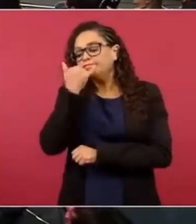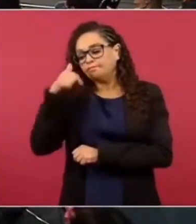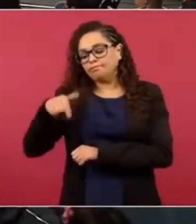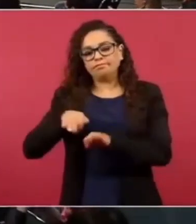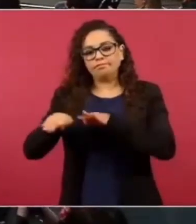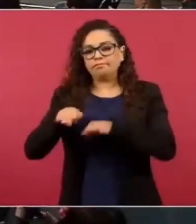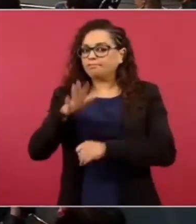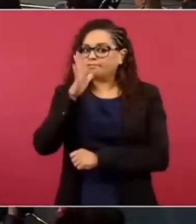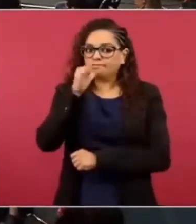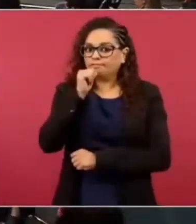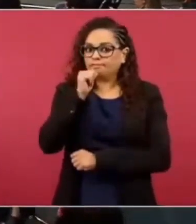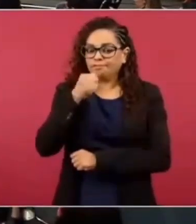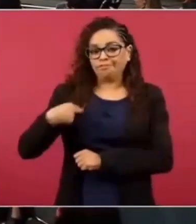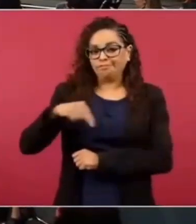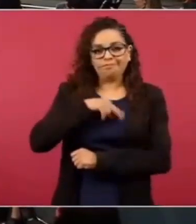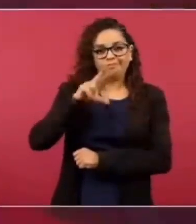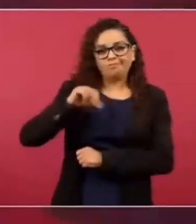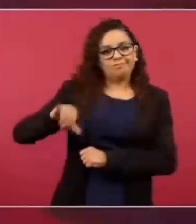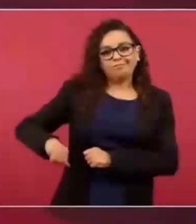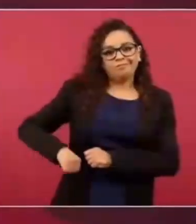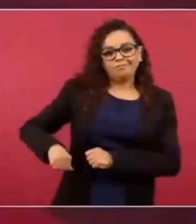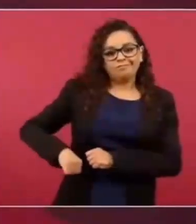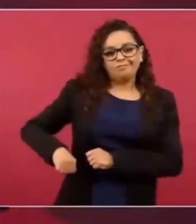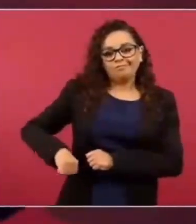Nosotros no queremos nada.